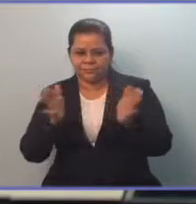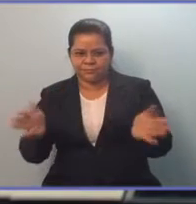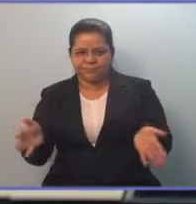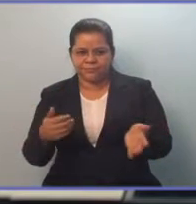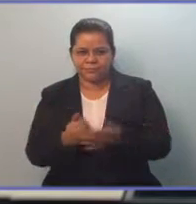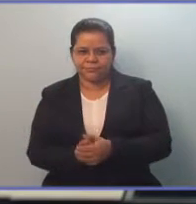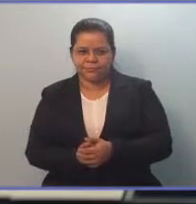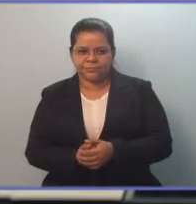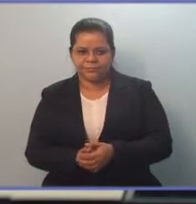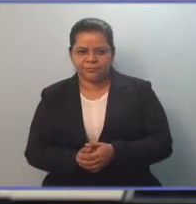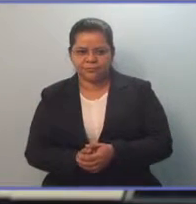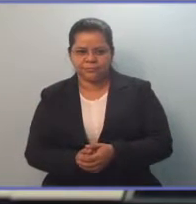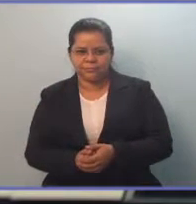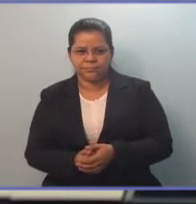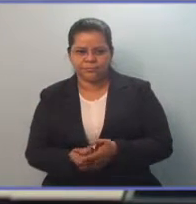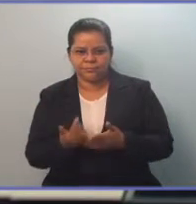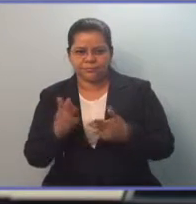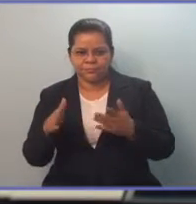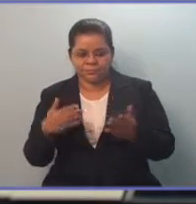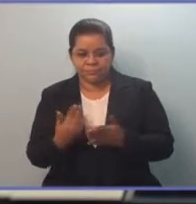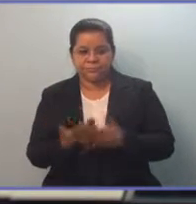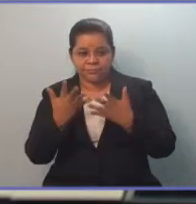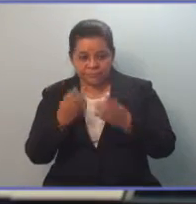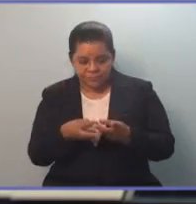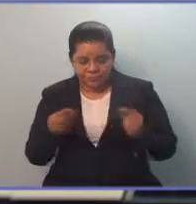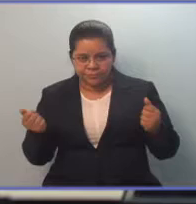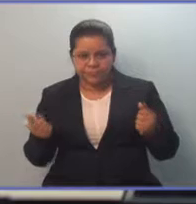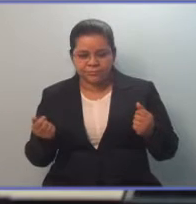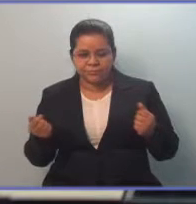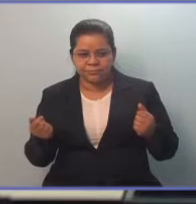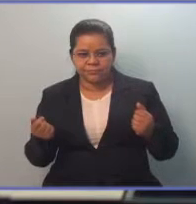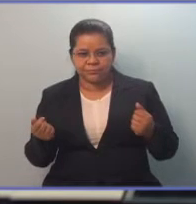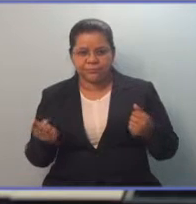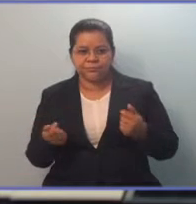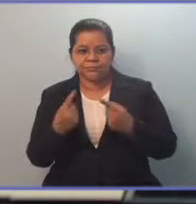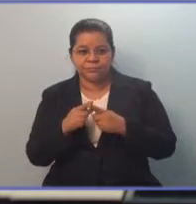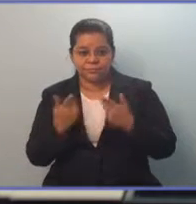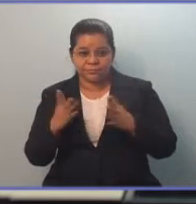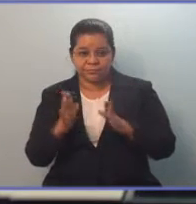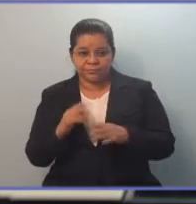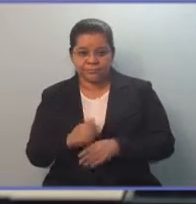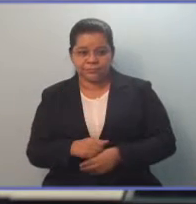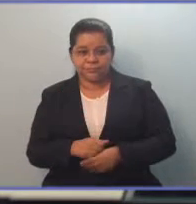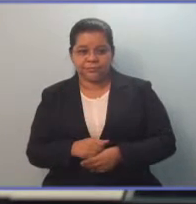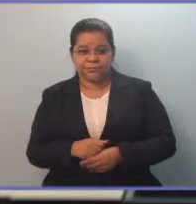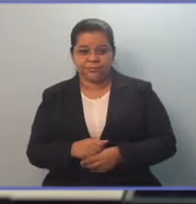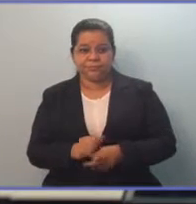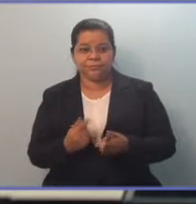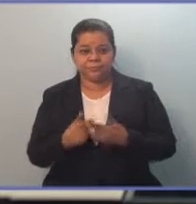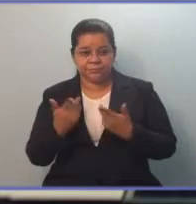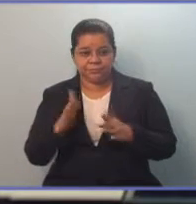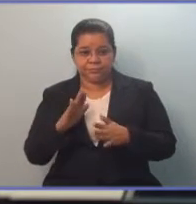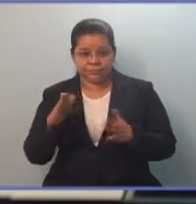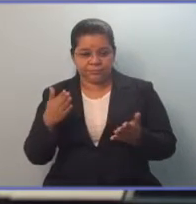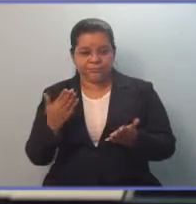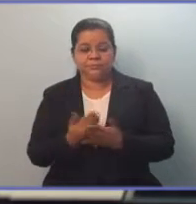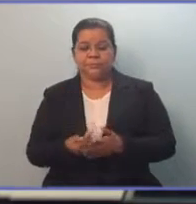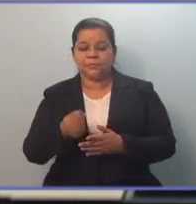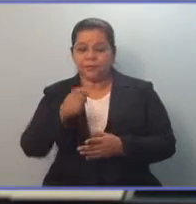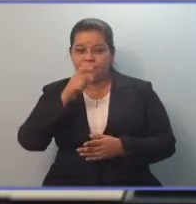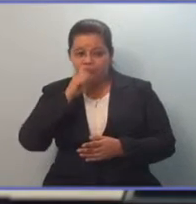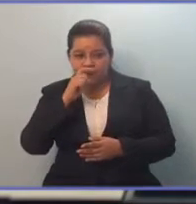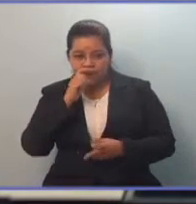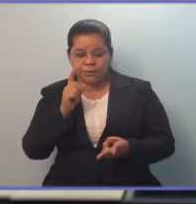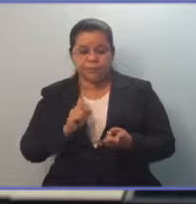prevenir que corregir. Eso ocurre en las familias, los padres, las